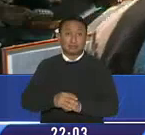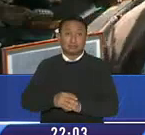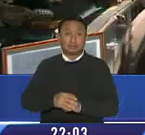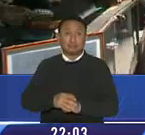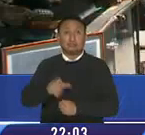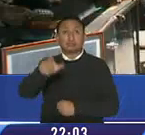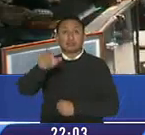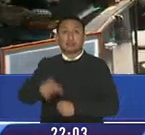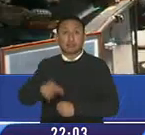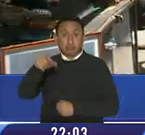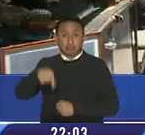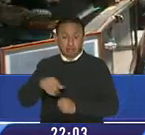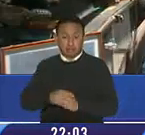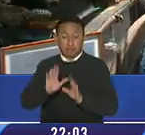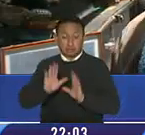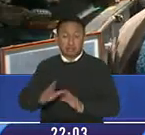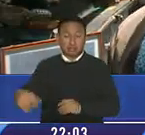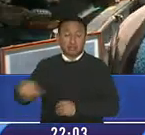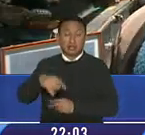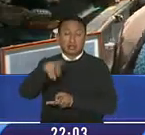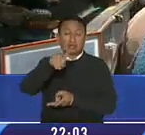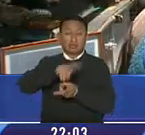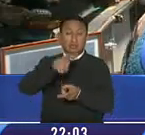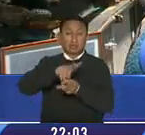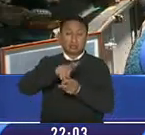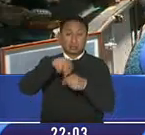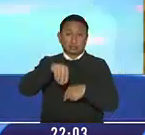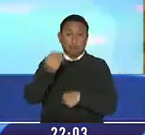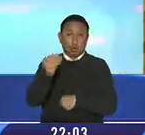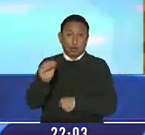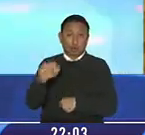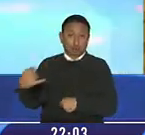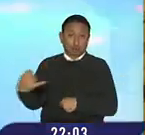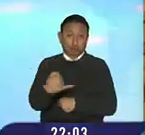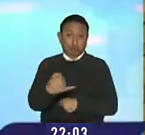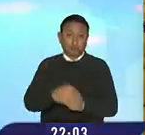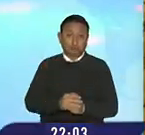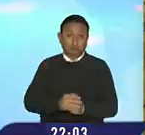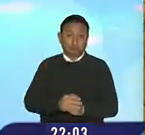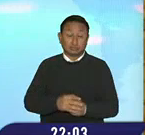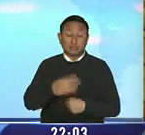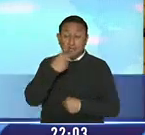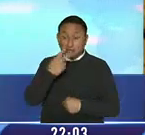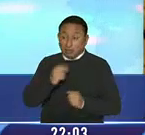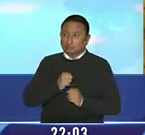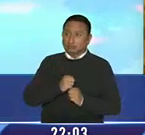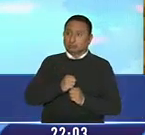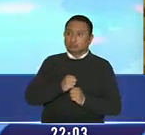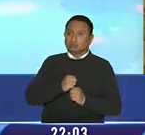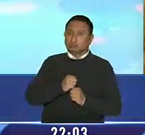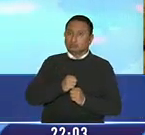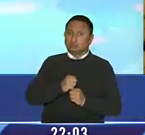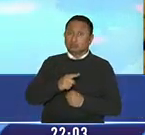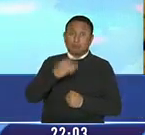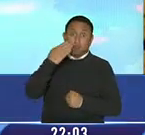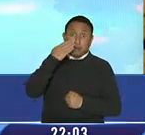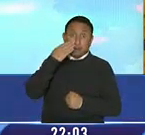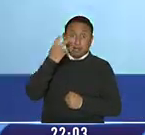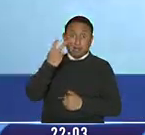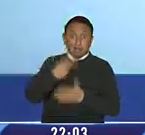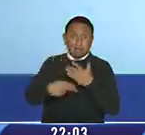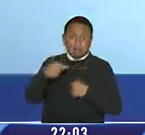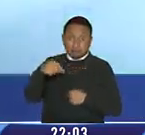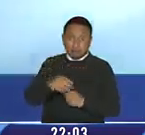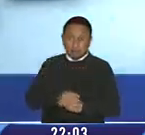realizar actos de naturaleza sexual contra las adolescentes. Se topó con una escena nada agradable para una madre de familia,